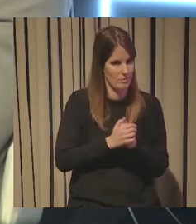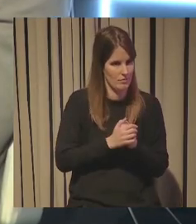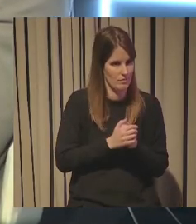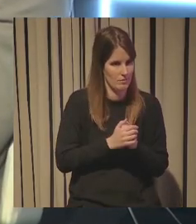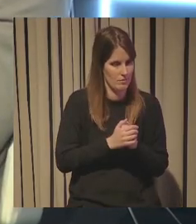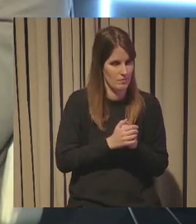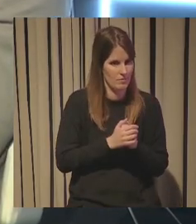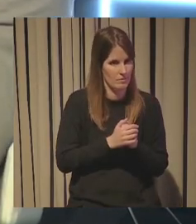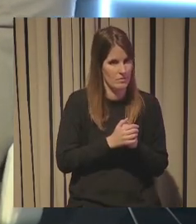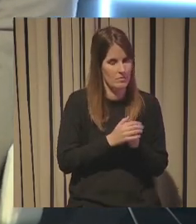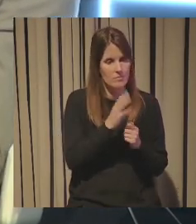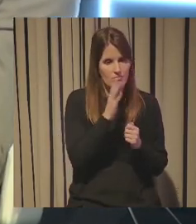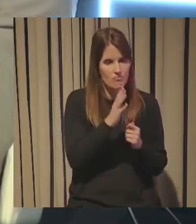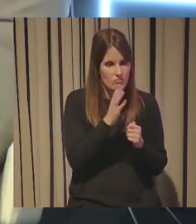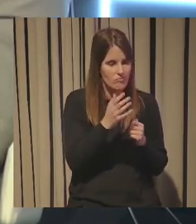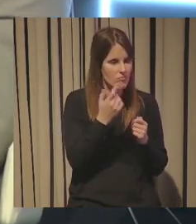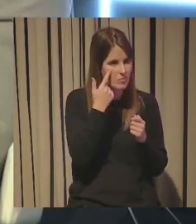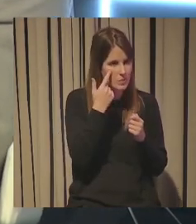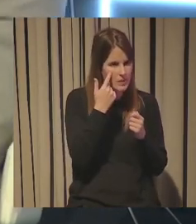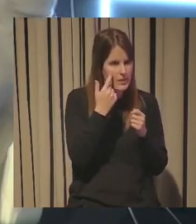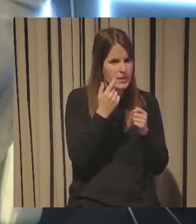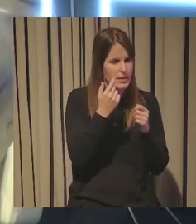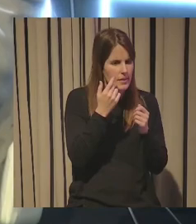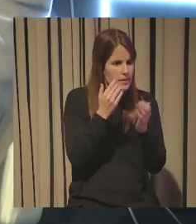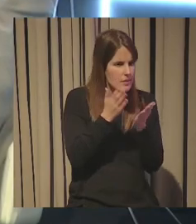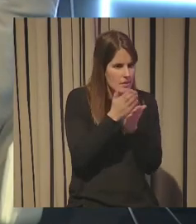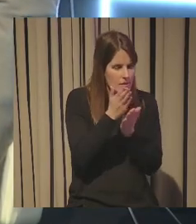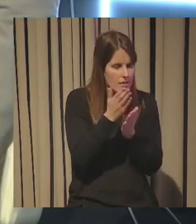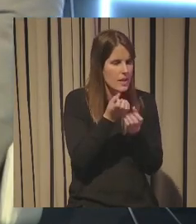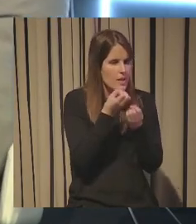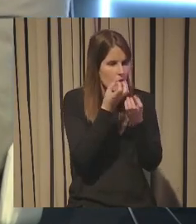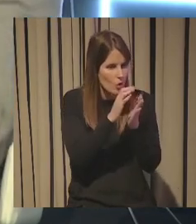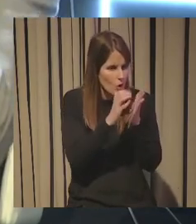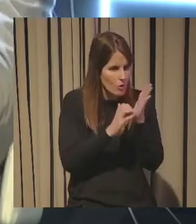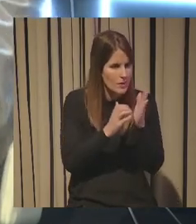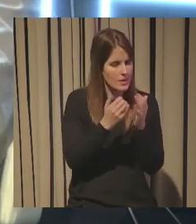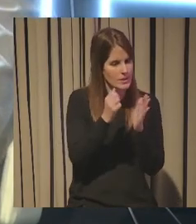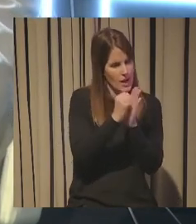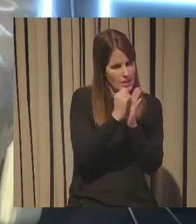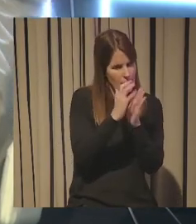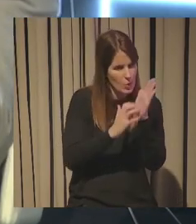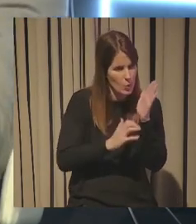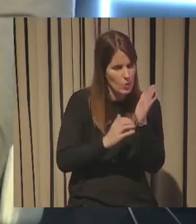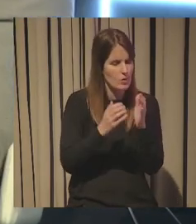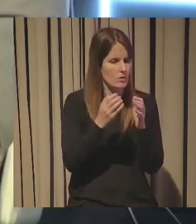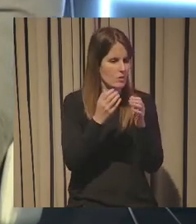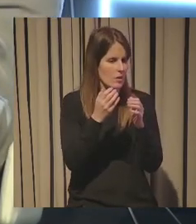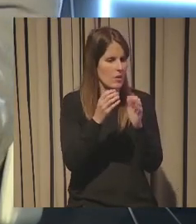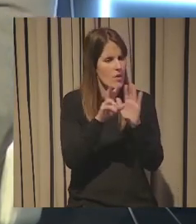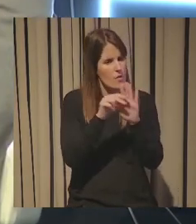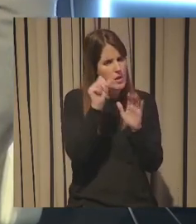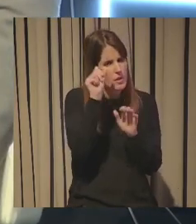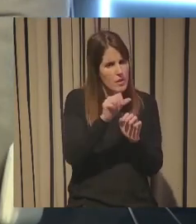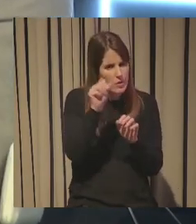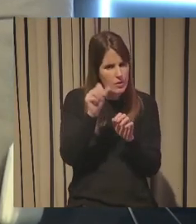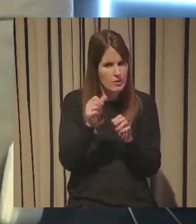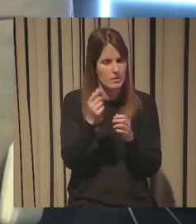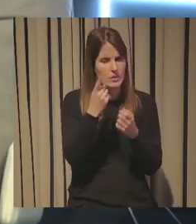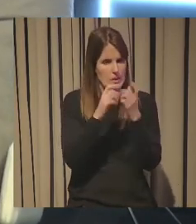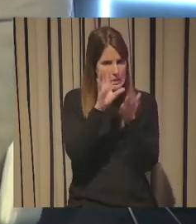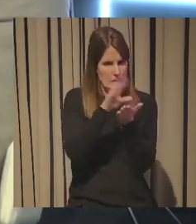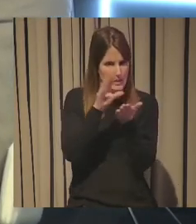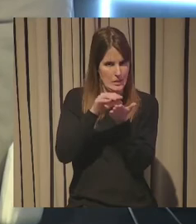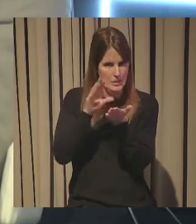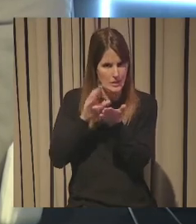extraer el juego de todas esas cosas de benchmark informes artículo post vídeo ponencia aparición y saber traerla